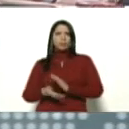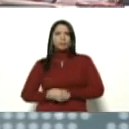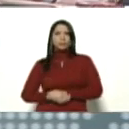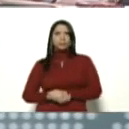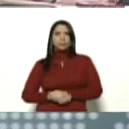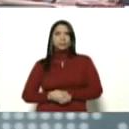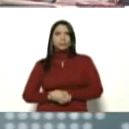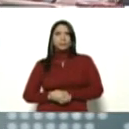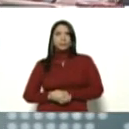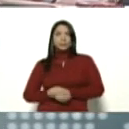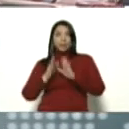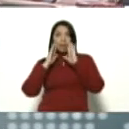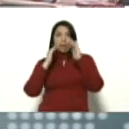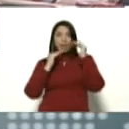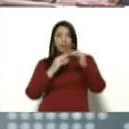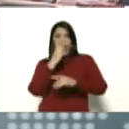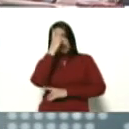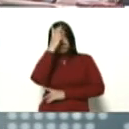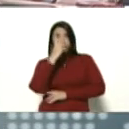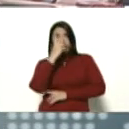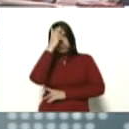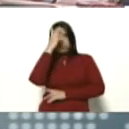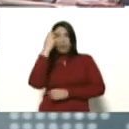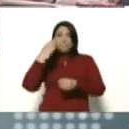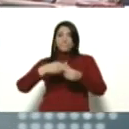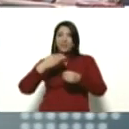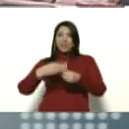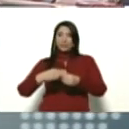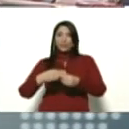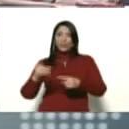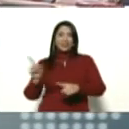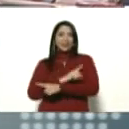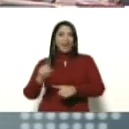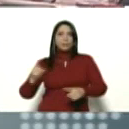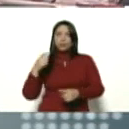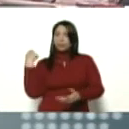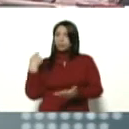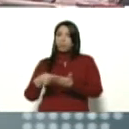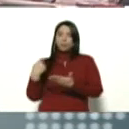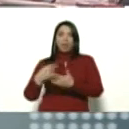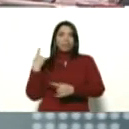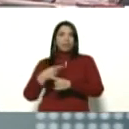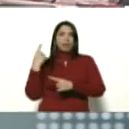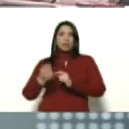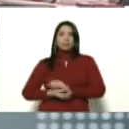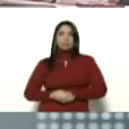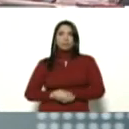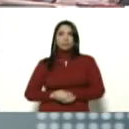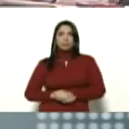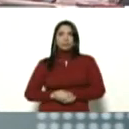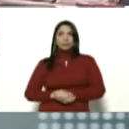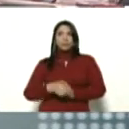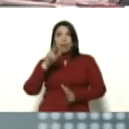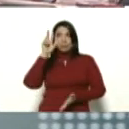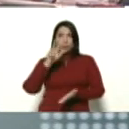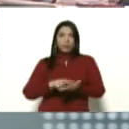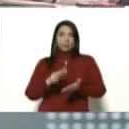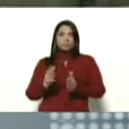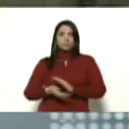Tarek el Aysami que los petros vayan rápido y directo y aprobar